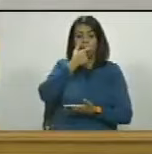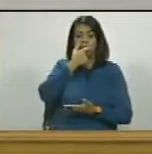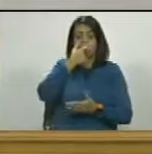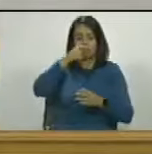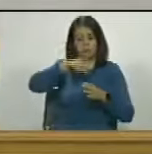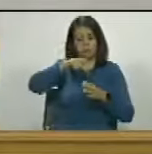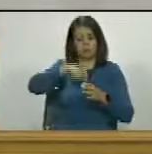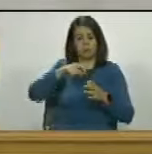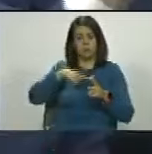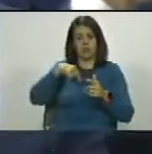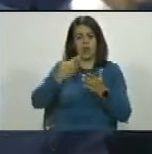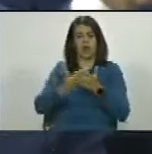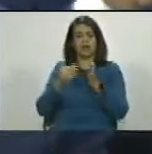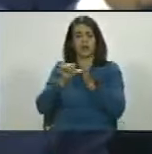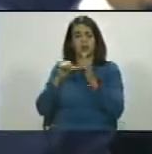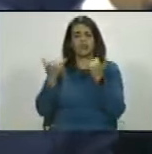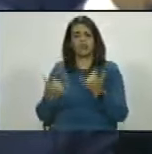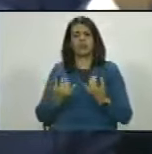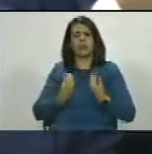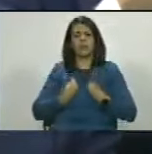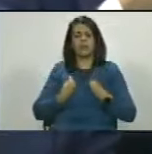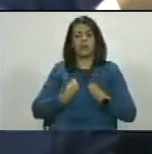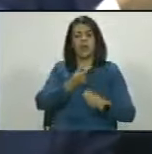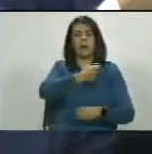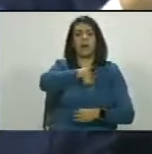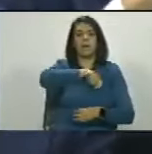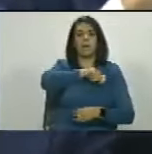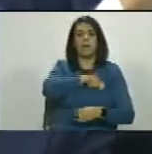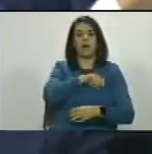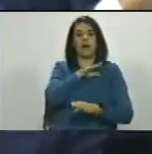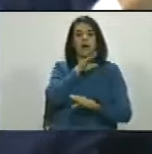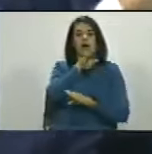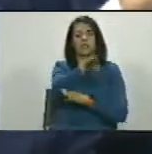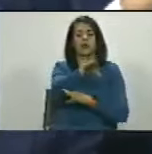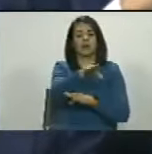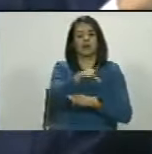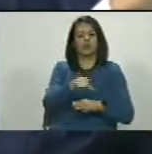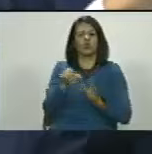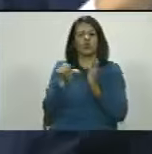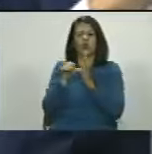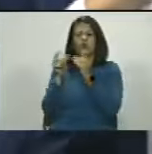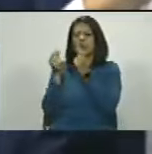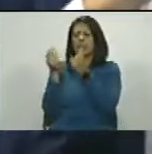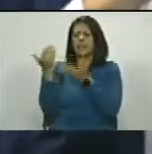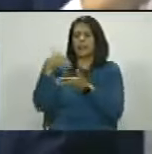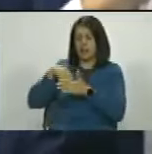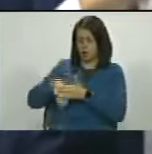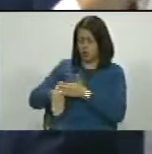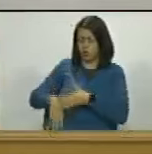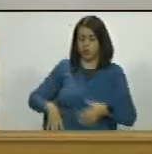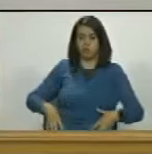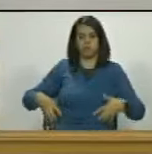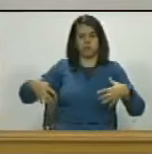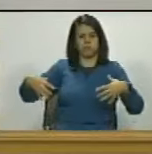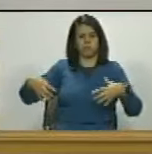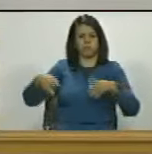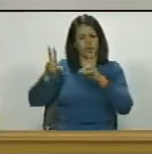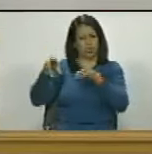hasta ahora que vive ¿en dónde? en Salamanca ¿de dónde sacó plata ese vago? ese tampoco ha trabajado nunca en su vida